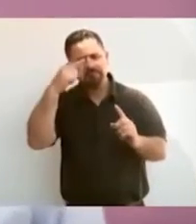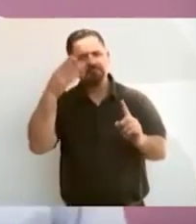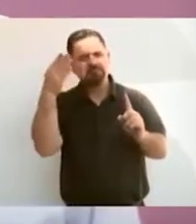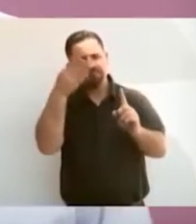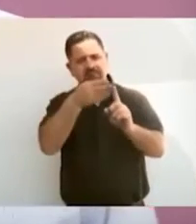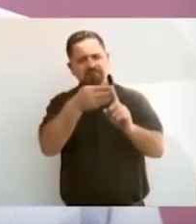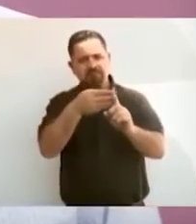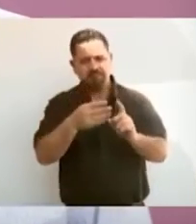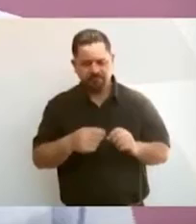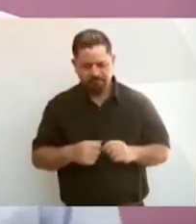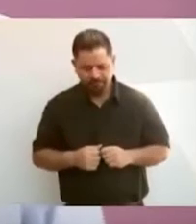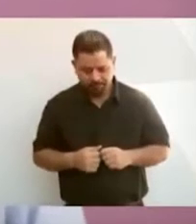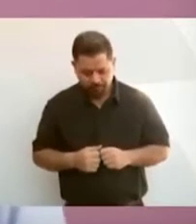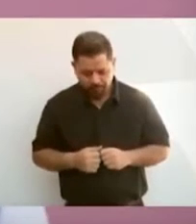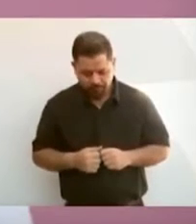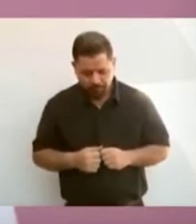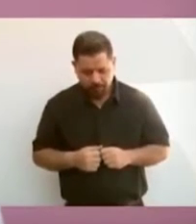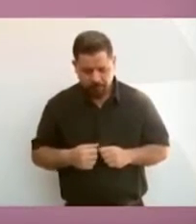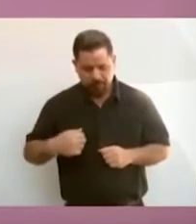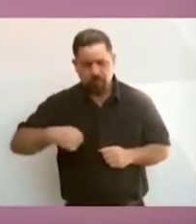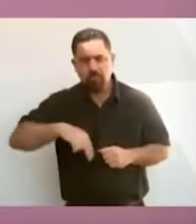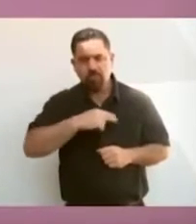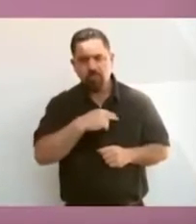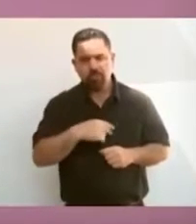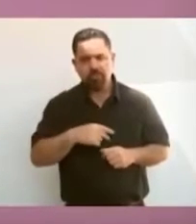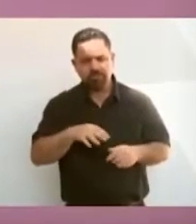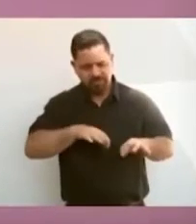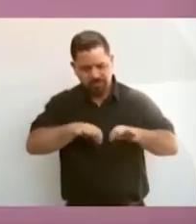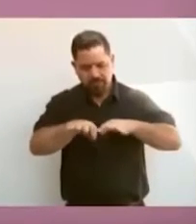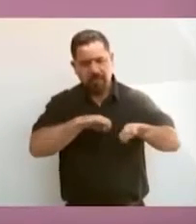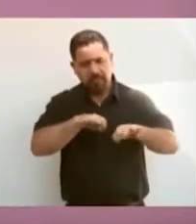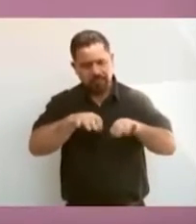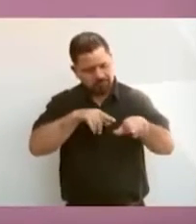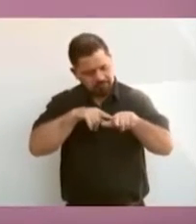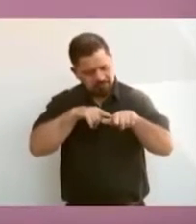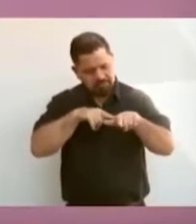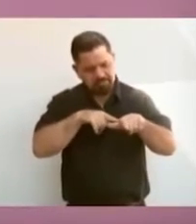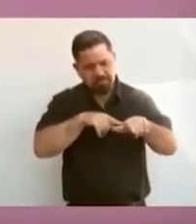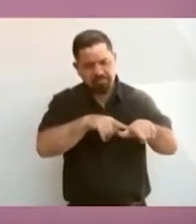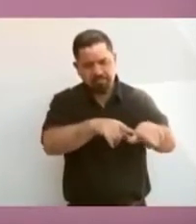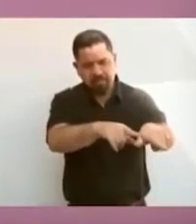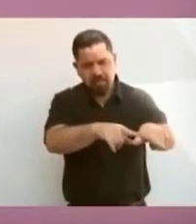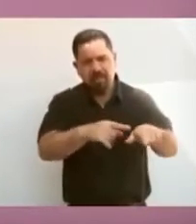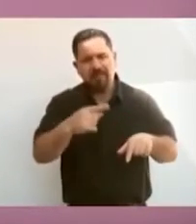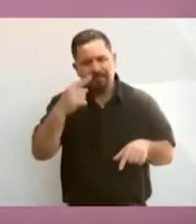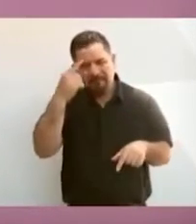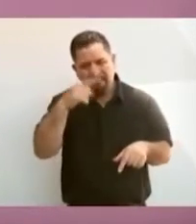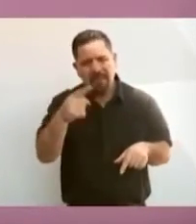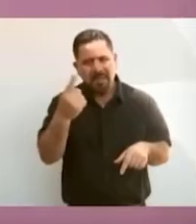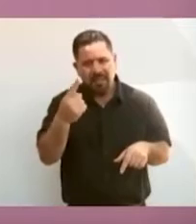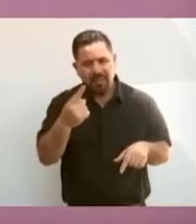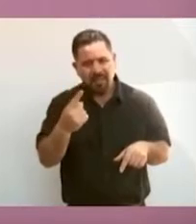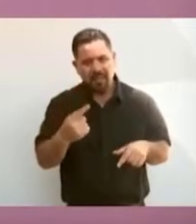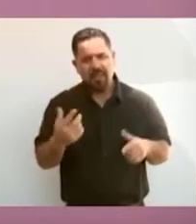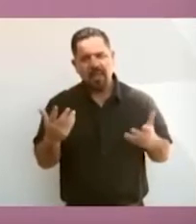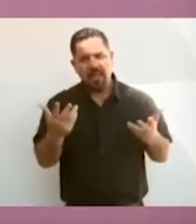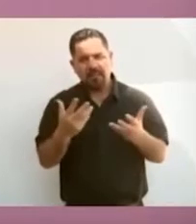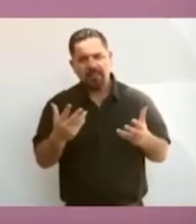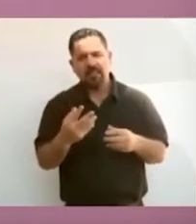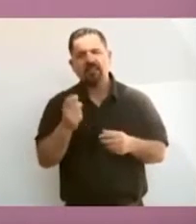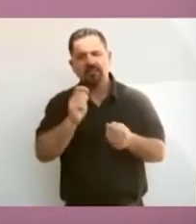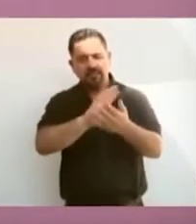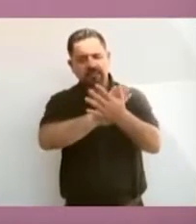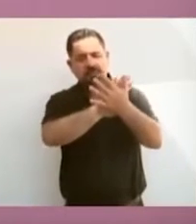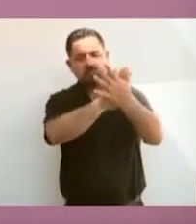seguir trabajando para llevar a cabo la transformación